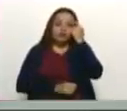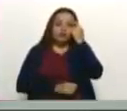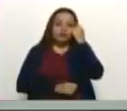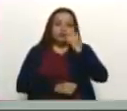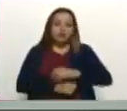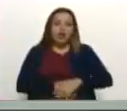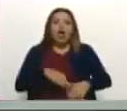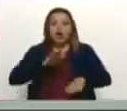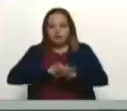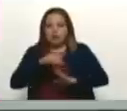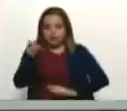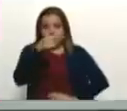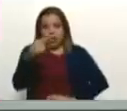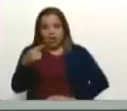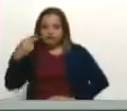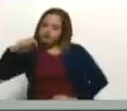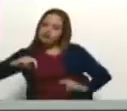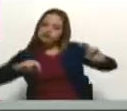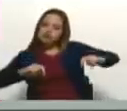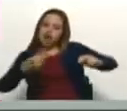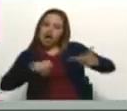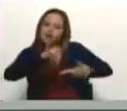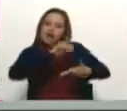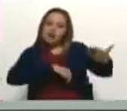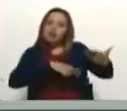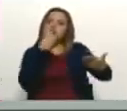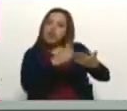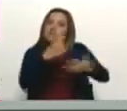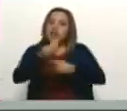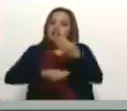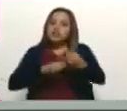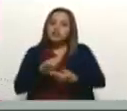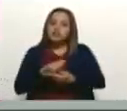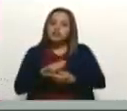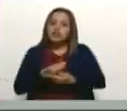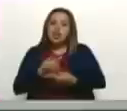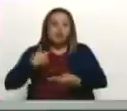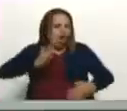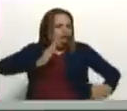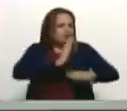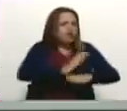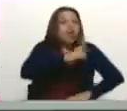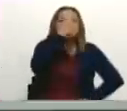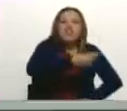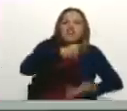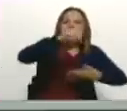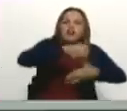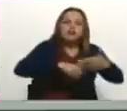firmas un acuerdo es para cumplirlo. Nadie obligó a Gerardo Blei a firmar ese acuerdo,